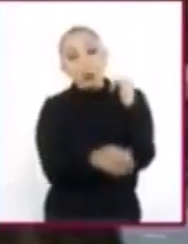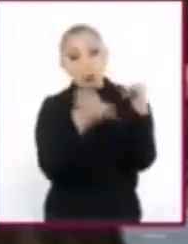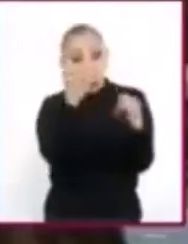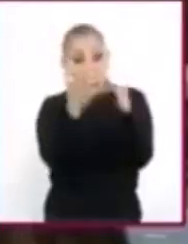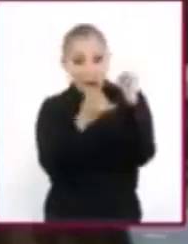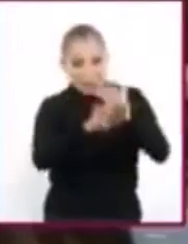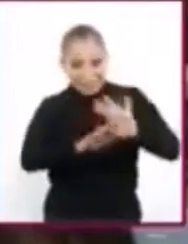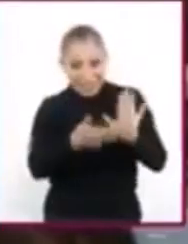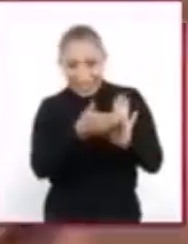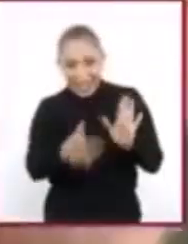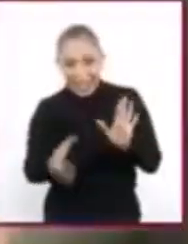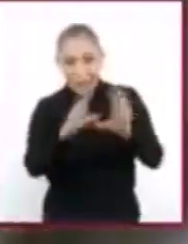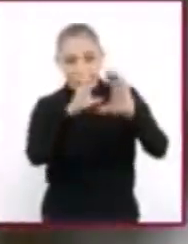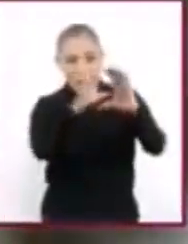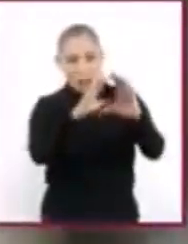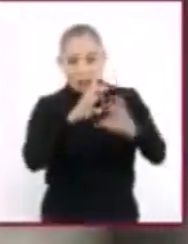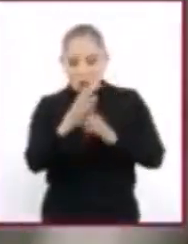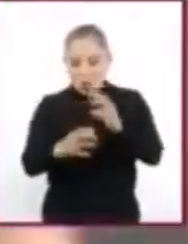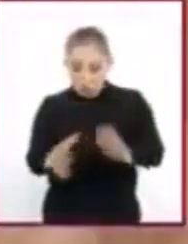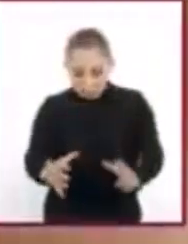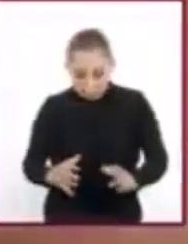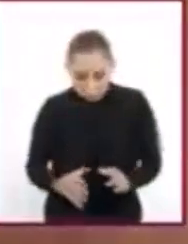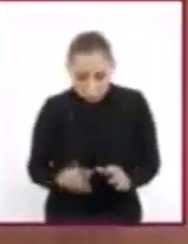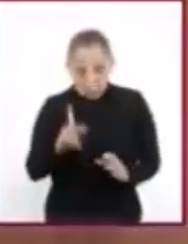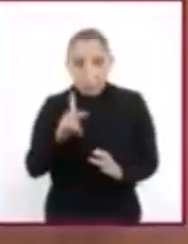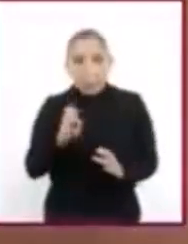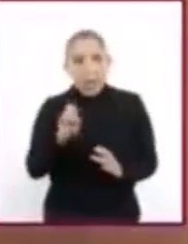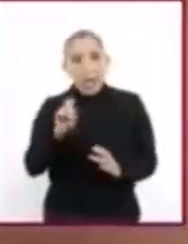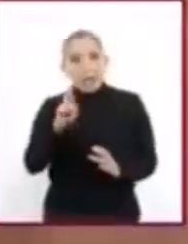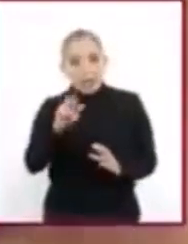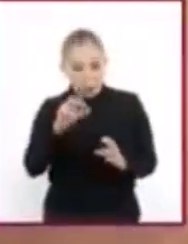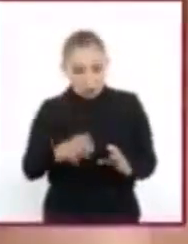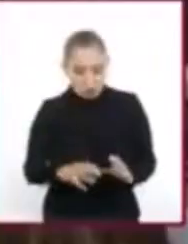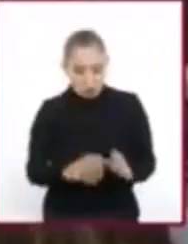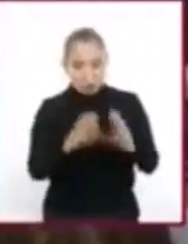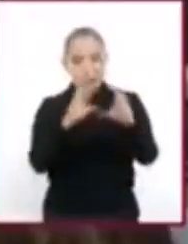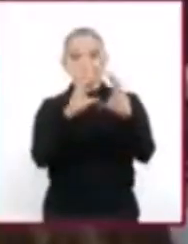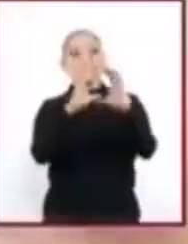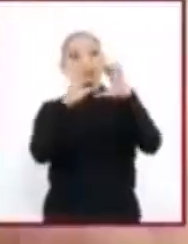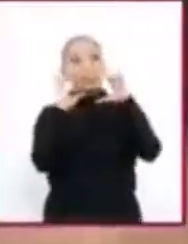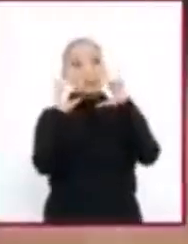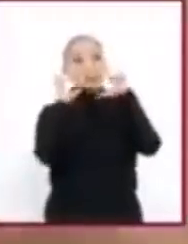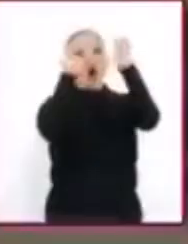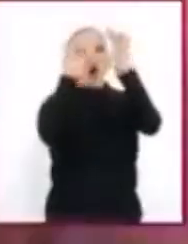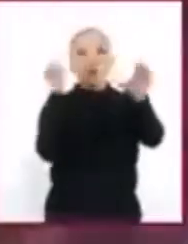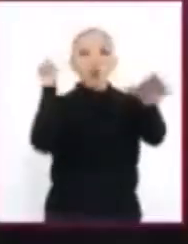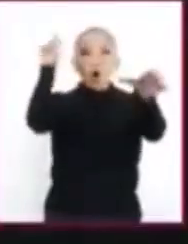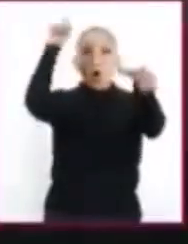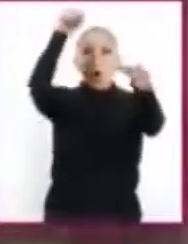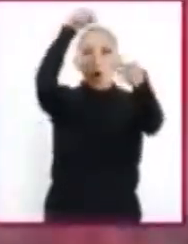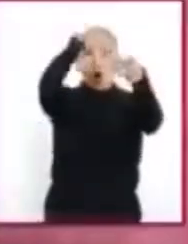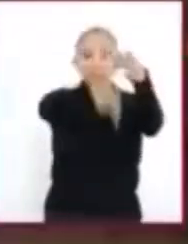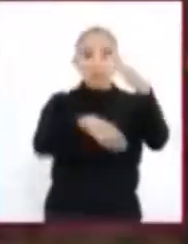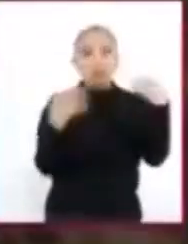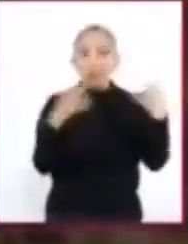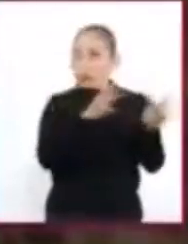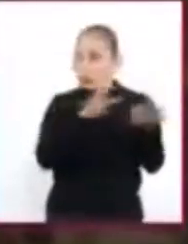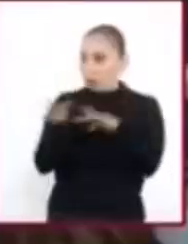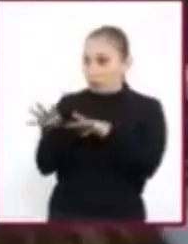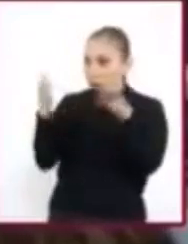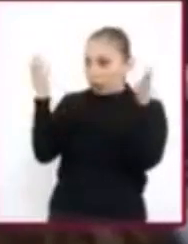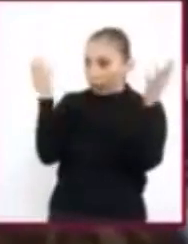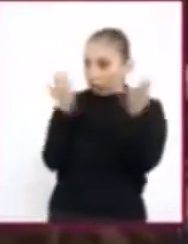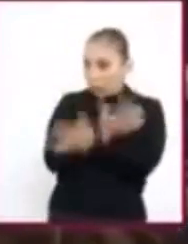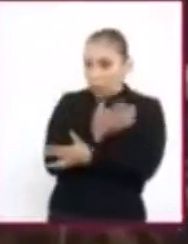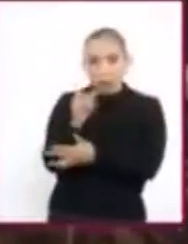partido, la pelota fue rodando hasta donde llegó Pedro. Él la levantó, la lanzó y encestó. Y todos nos quedamos